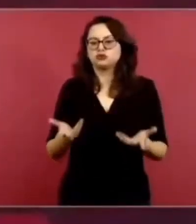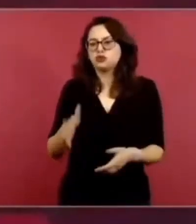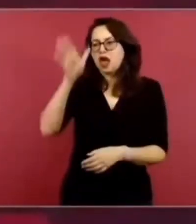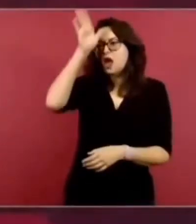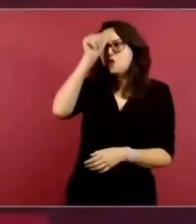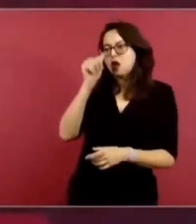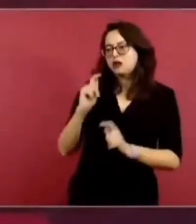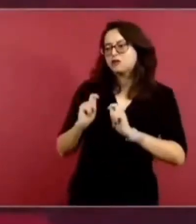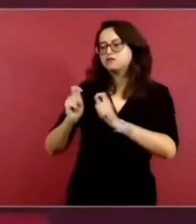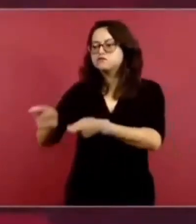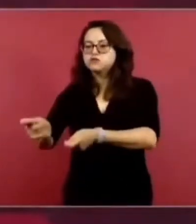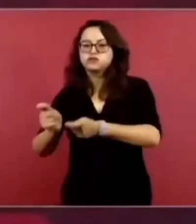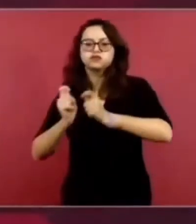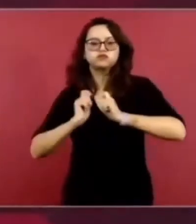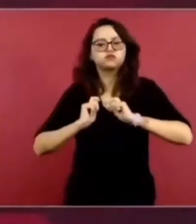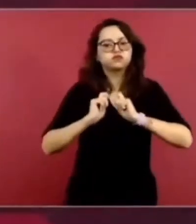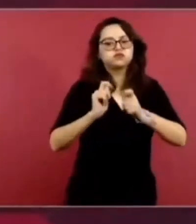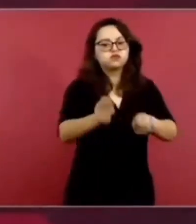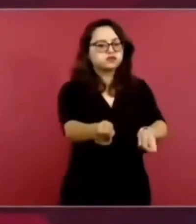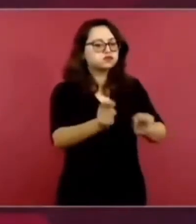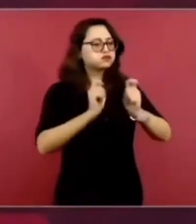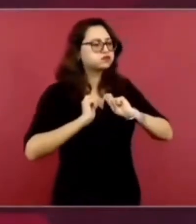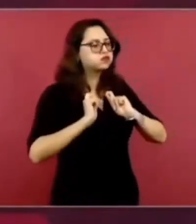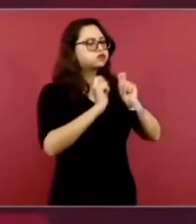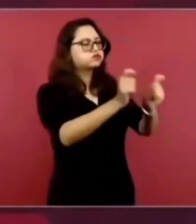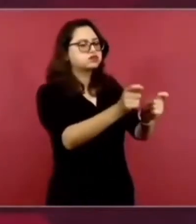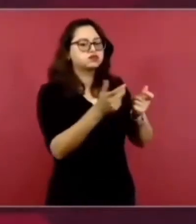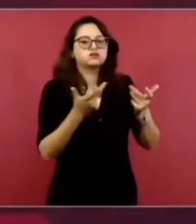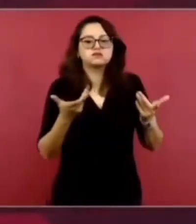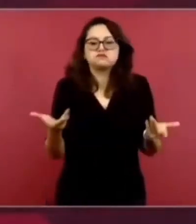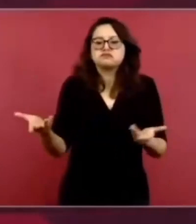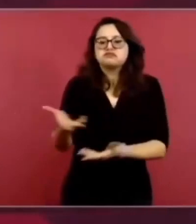Nosotros desde entonces dijimos son lo mismo